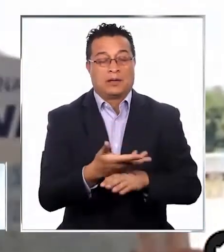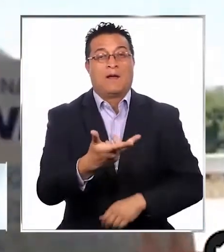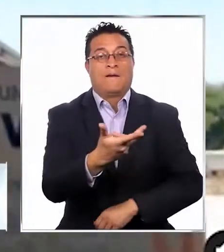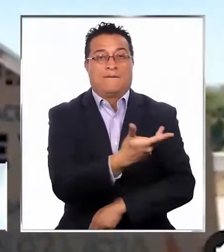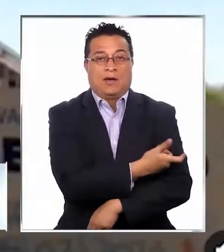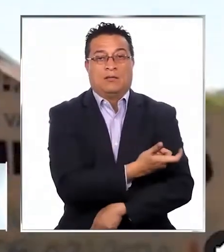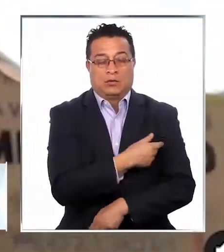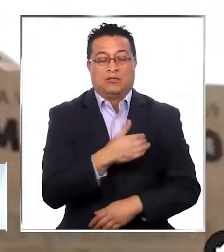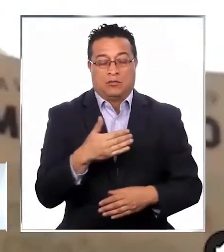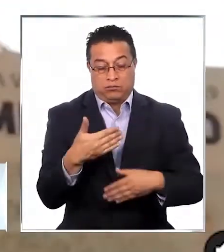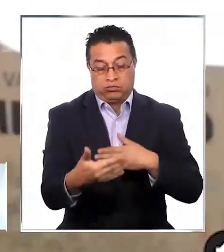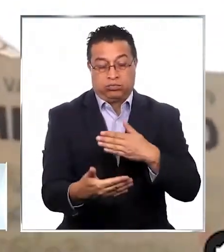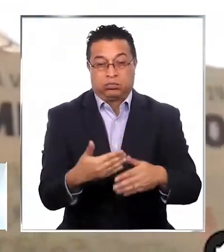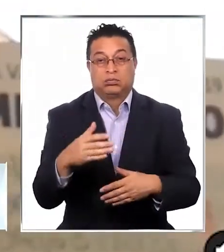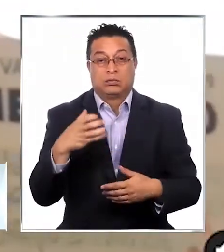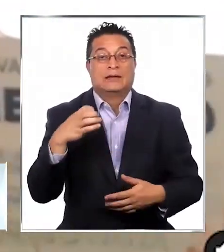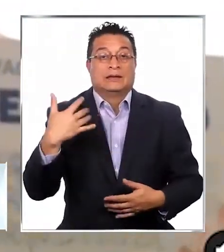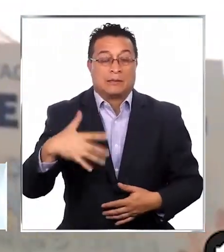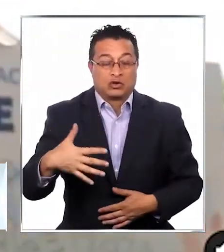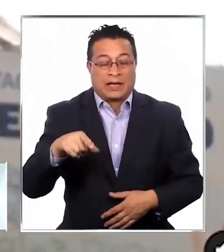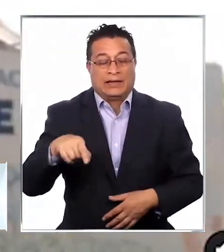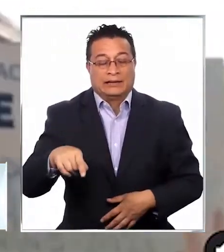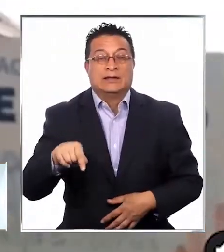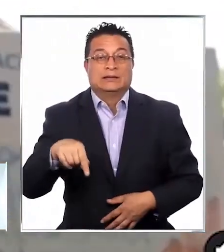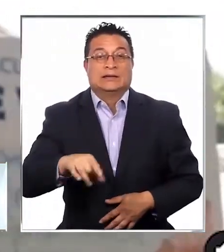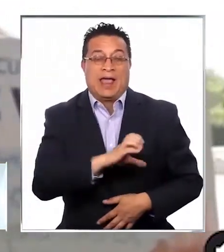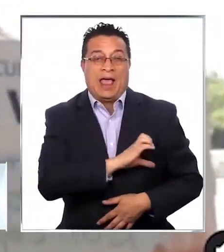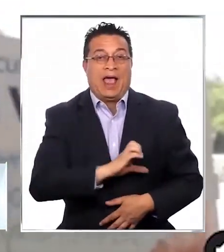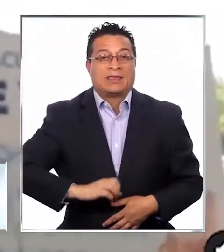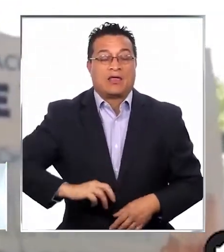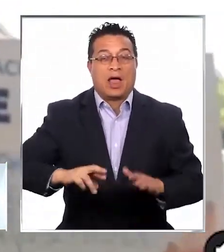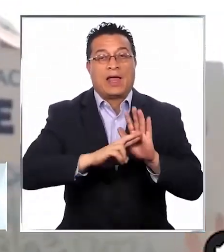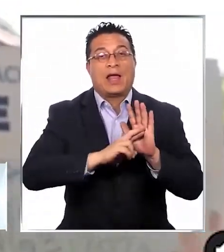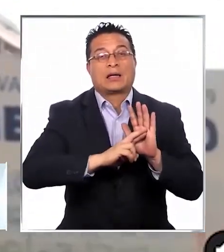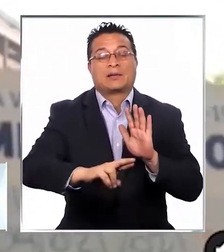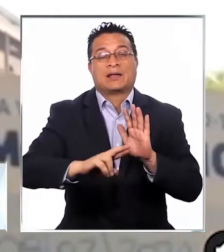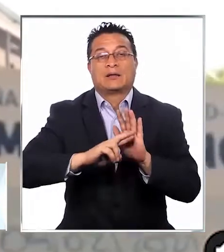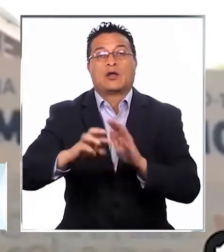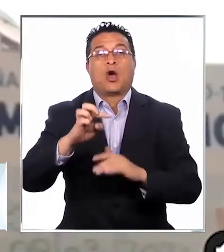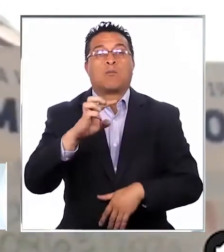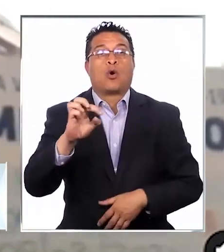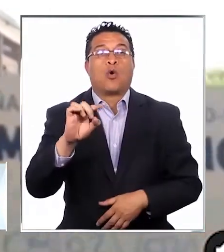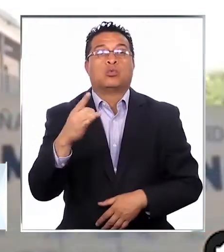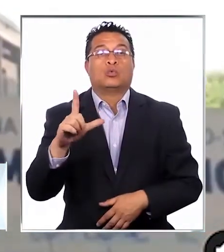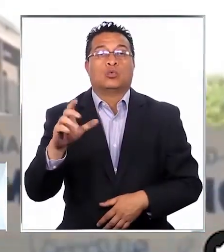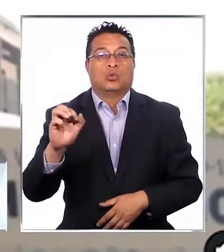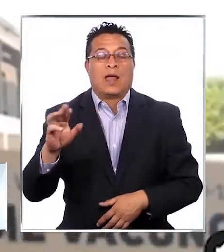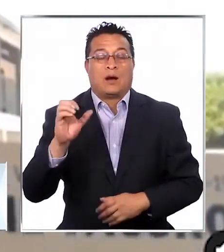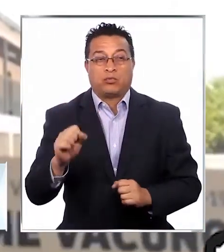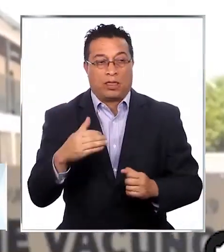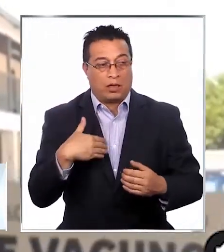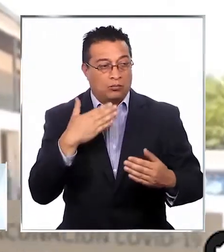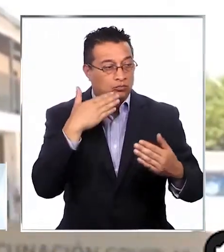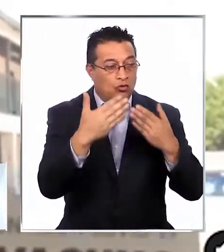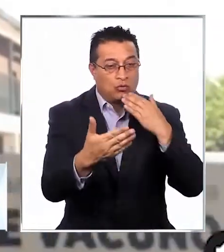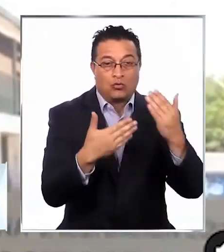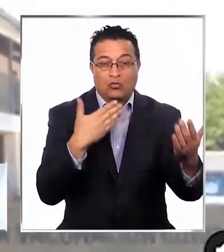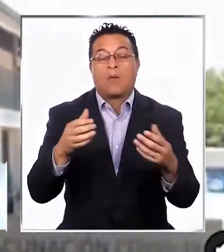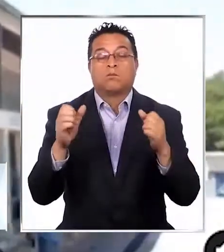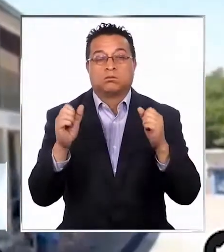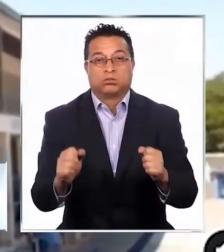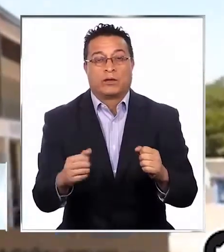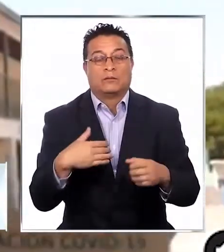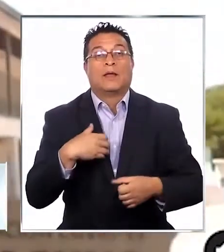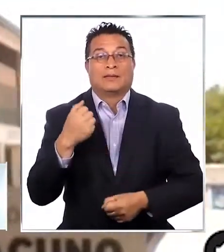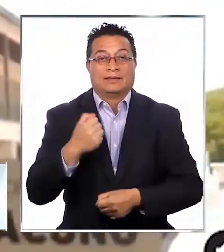vacunemos, que somos parte de las funciones esenciales y críticas del Estado. Como representantes populares podemos ser vectores de